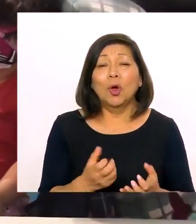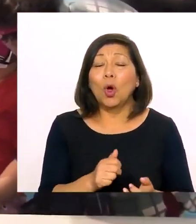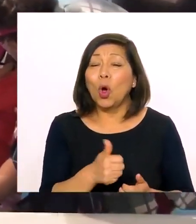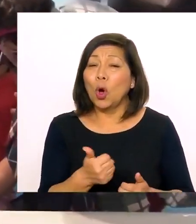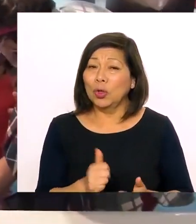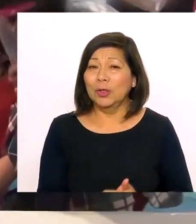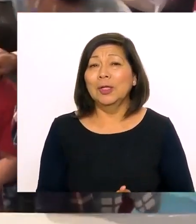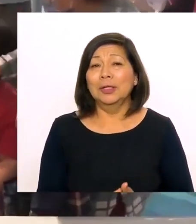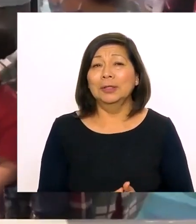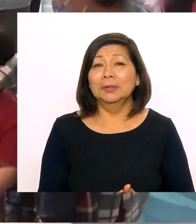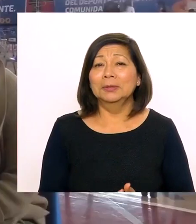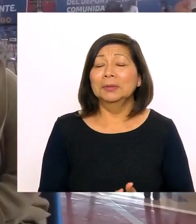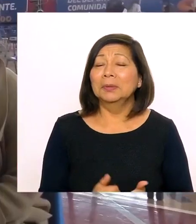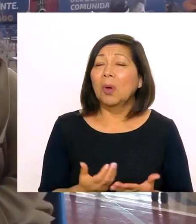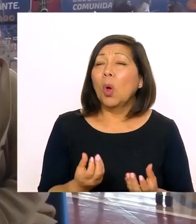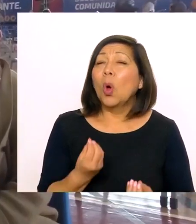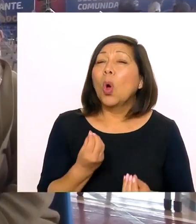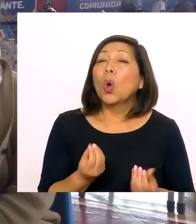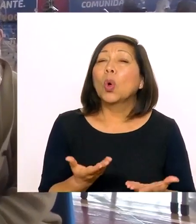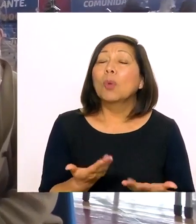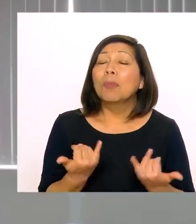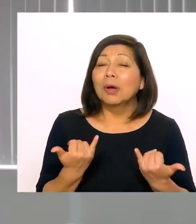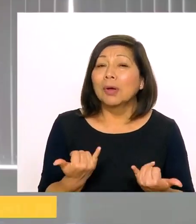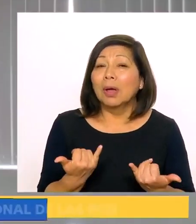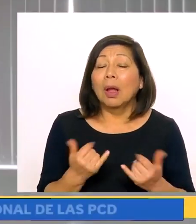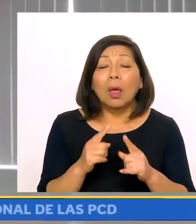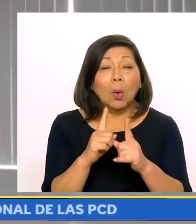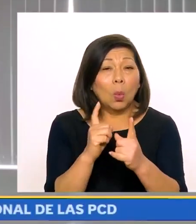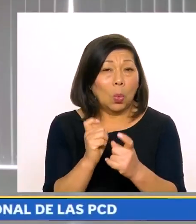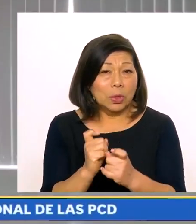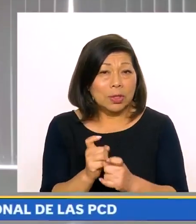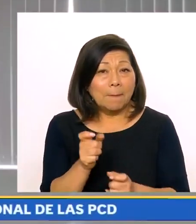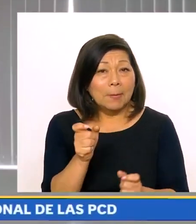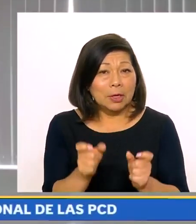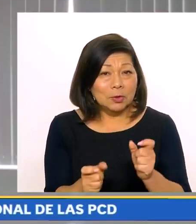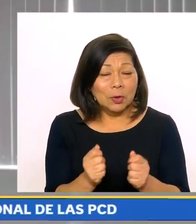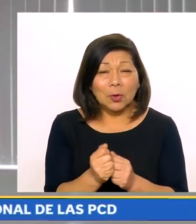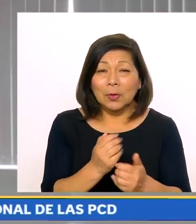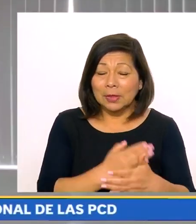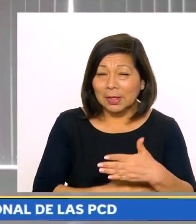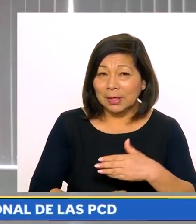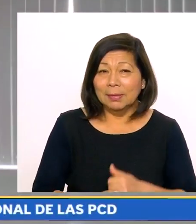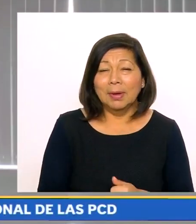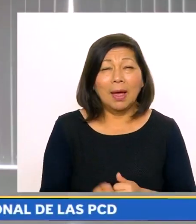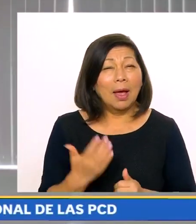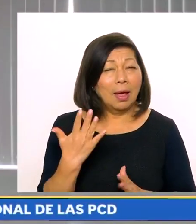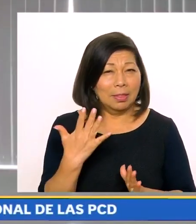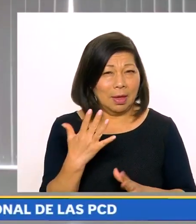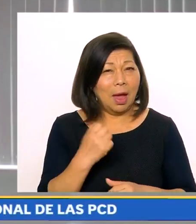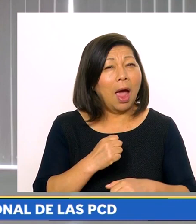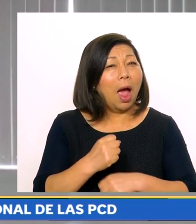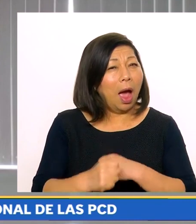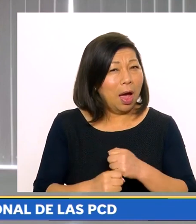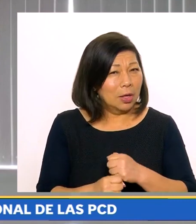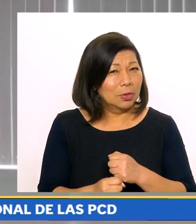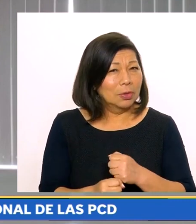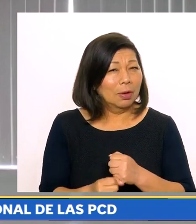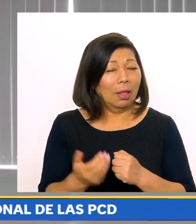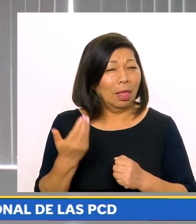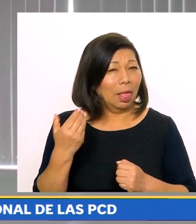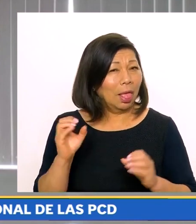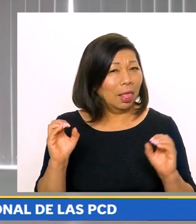términos de situación y demanda. Y el último tema, solamente ya muy breve, es cómo actualizamos la encuesta nacional de las personas con discapacidad.